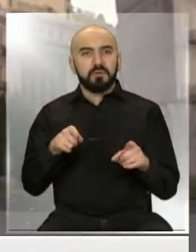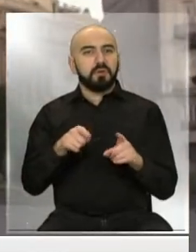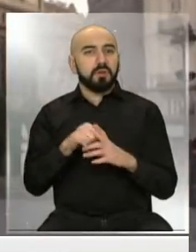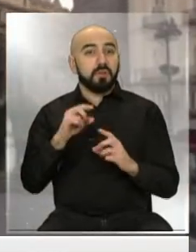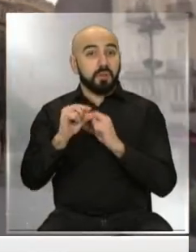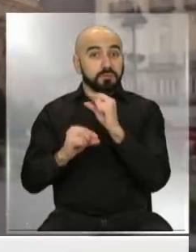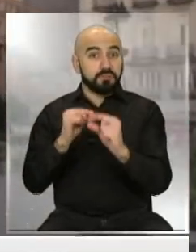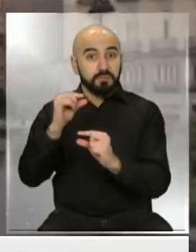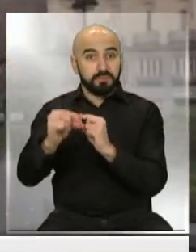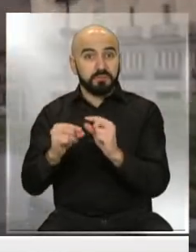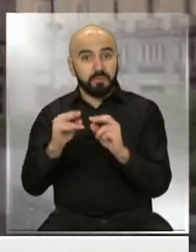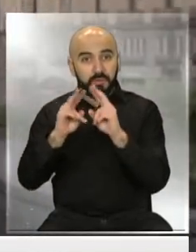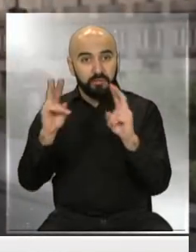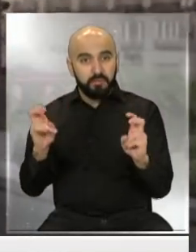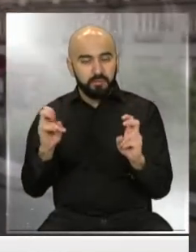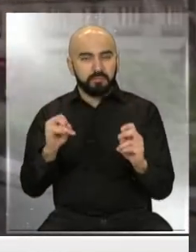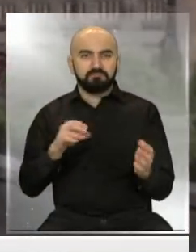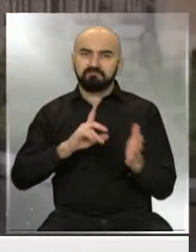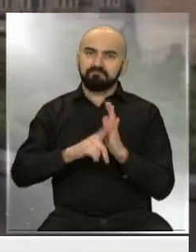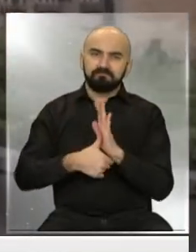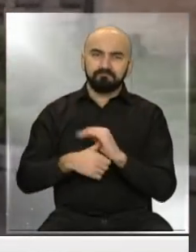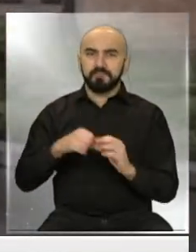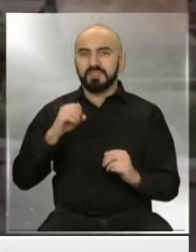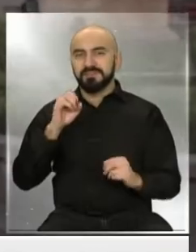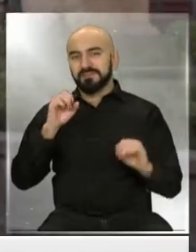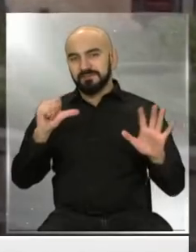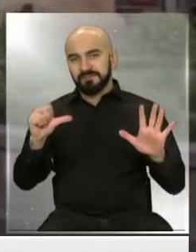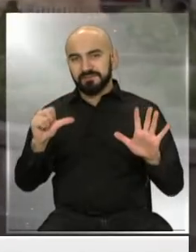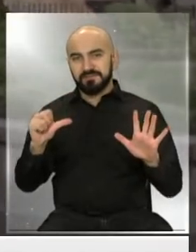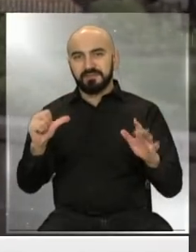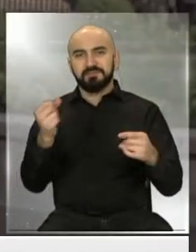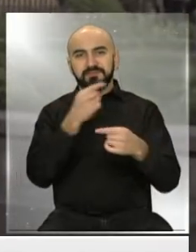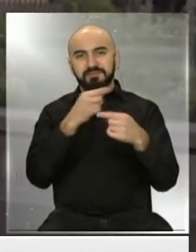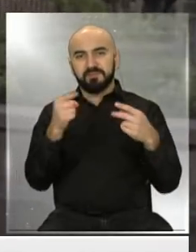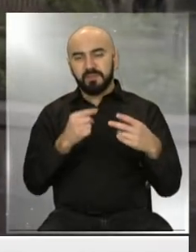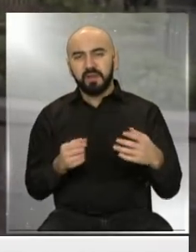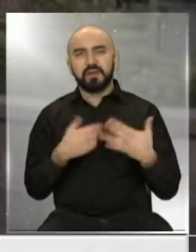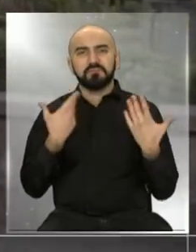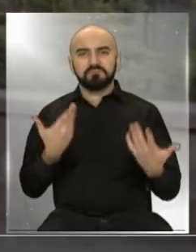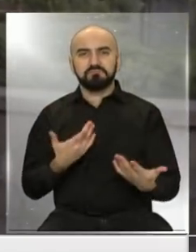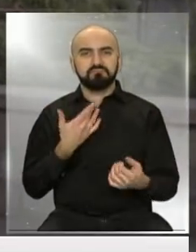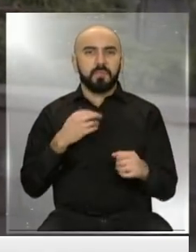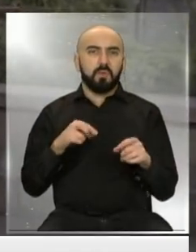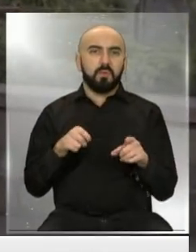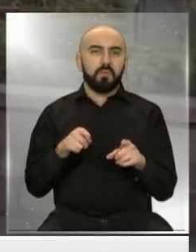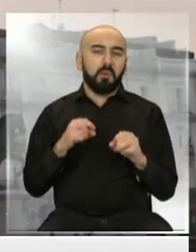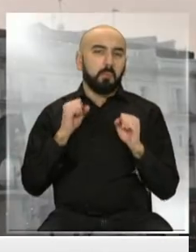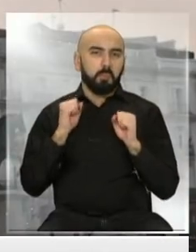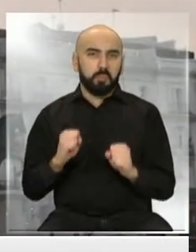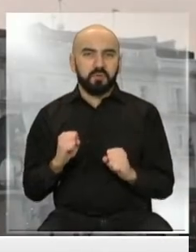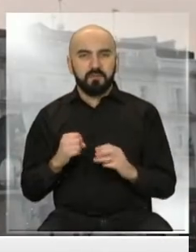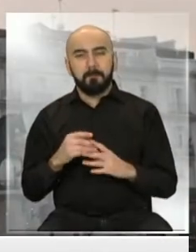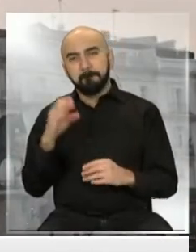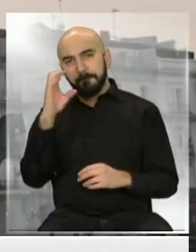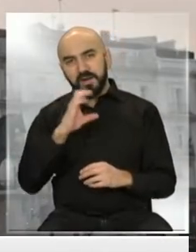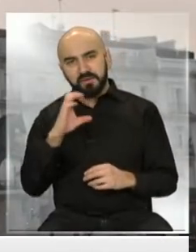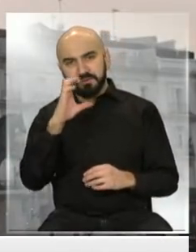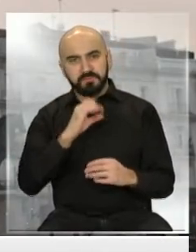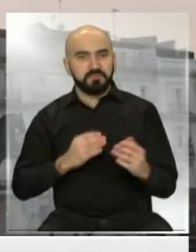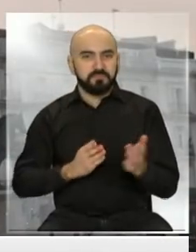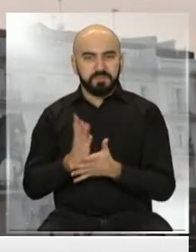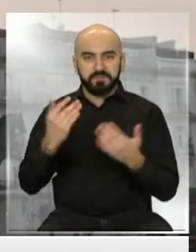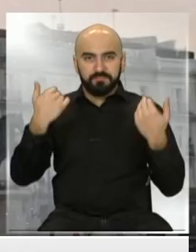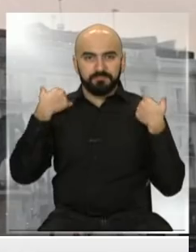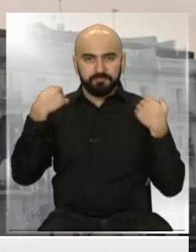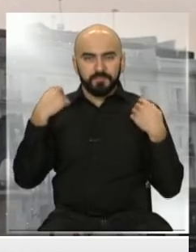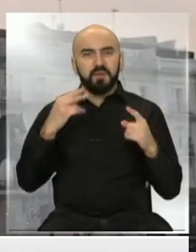tomará como mínimo seis semanas, comenzando con la posibilidad de hacer paseos y ejercitar desde este domingo, haciendo